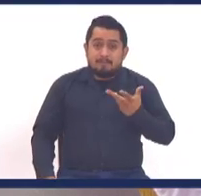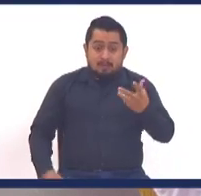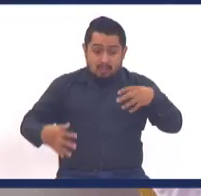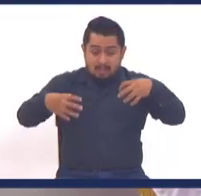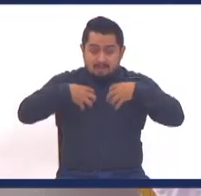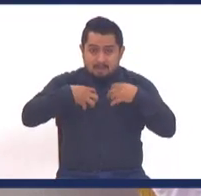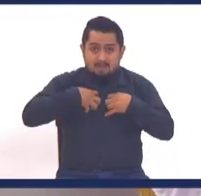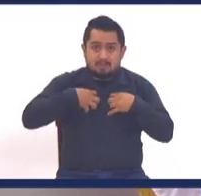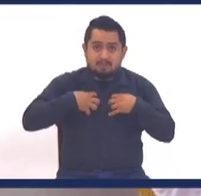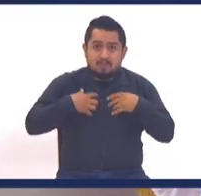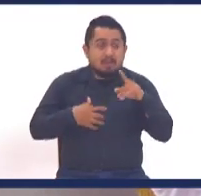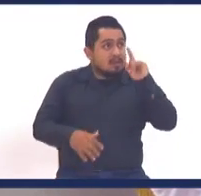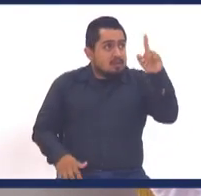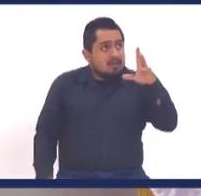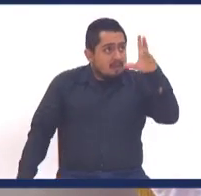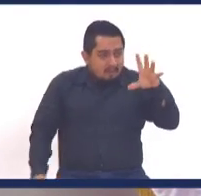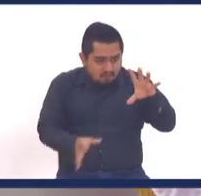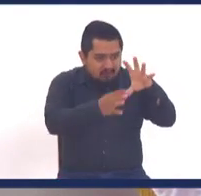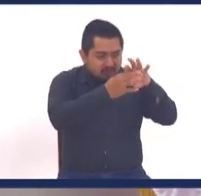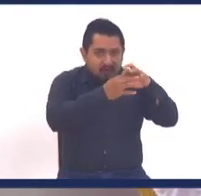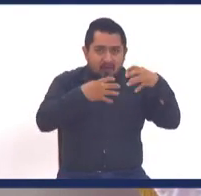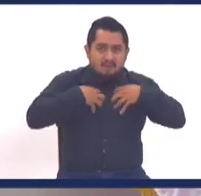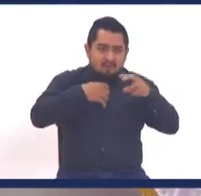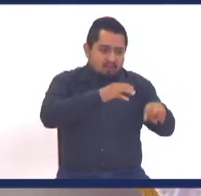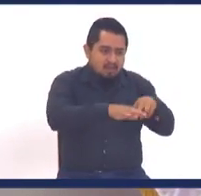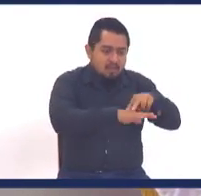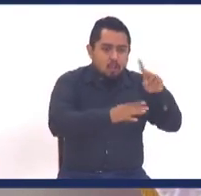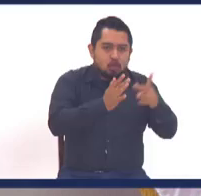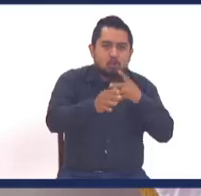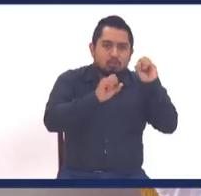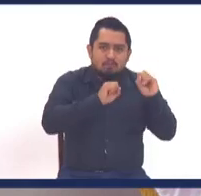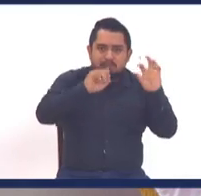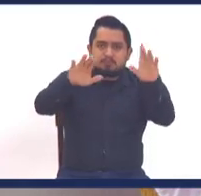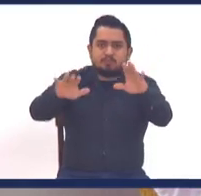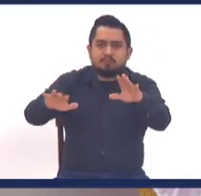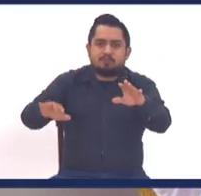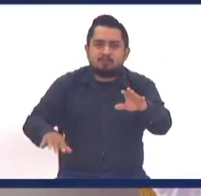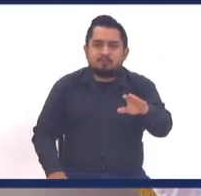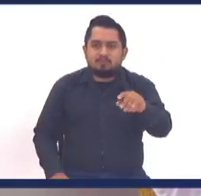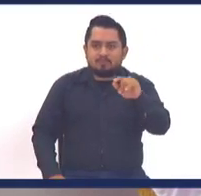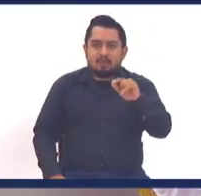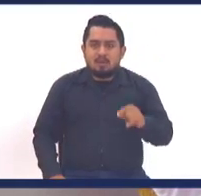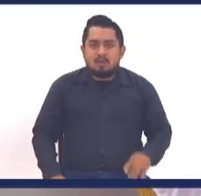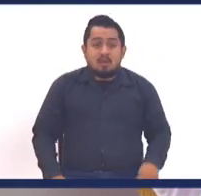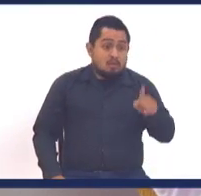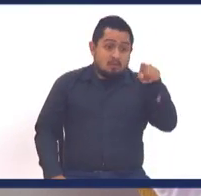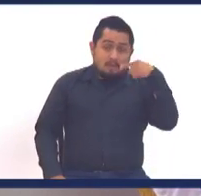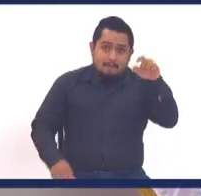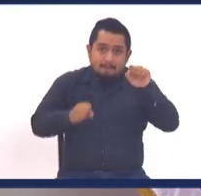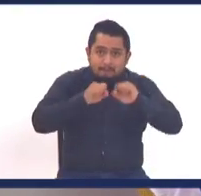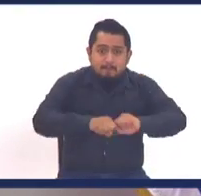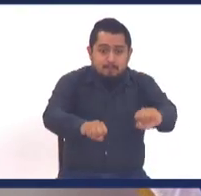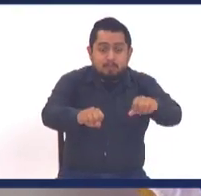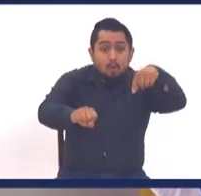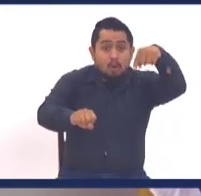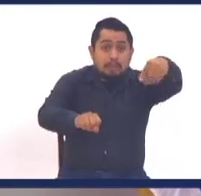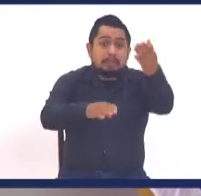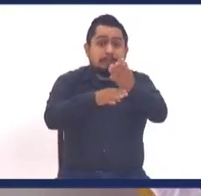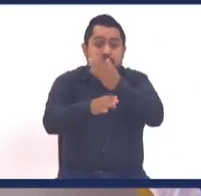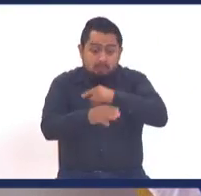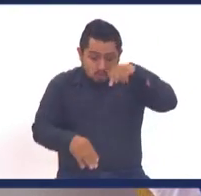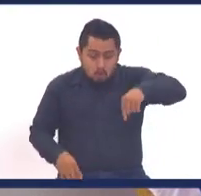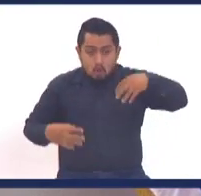vivos, y venimos a la resurrección de Cristo, tenemos una doble porción, la porción de cuando muera, y la porción de hoy,